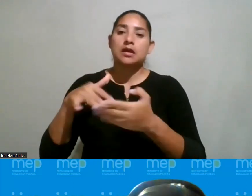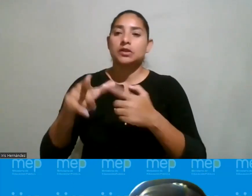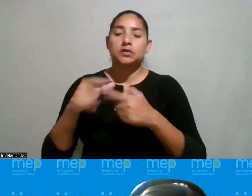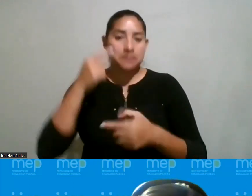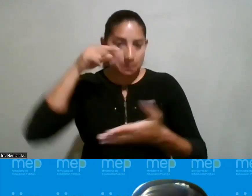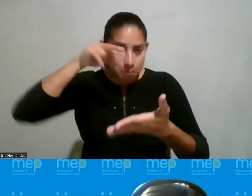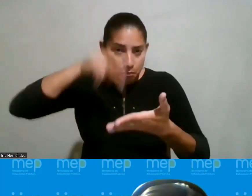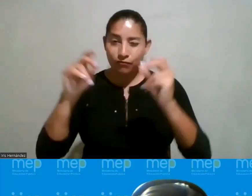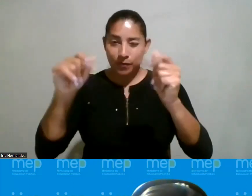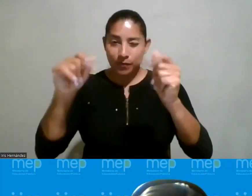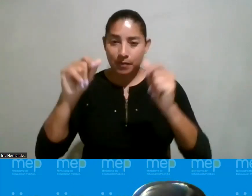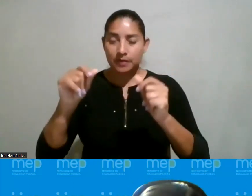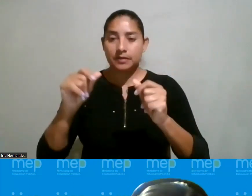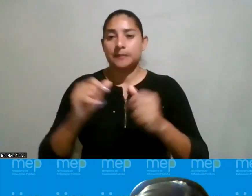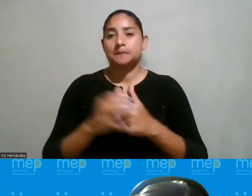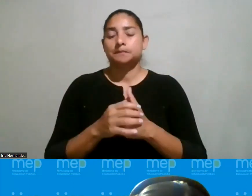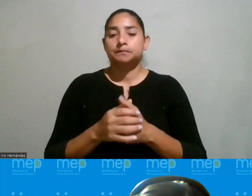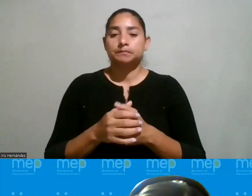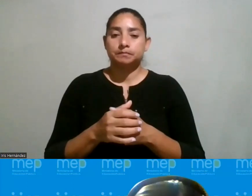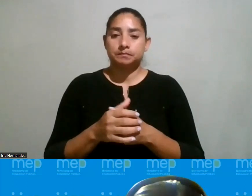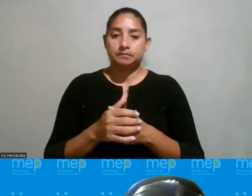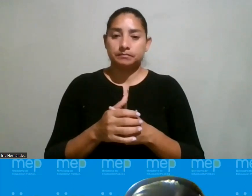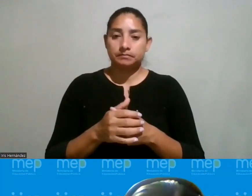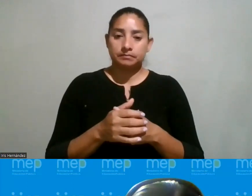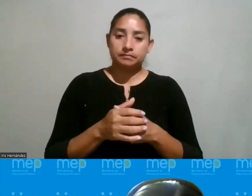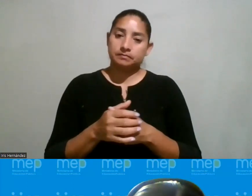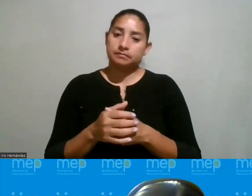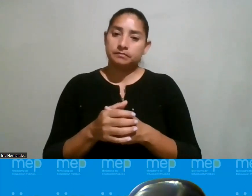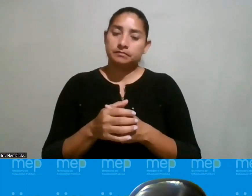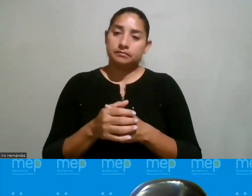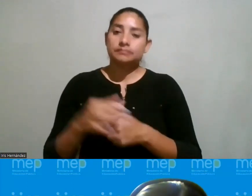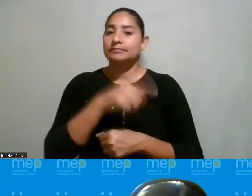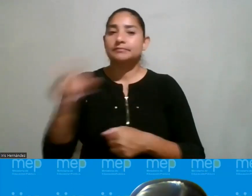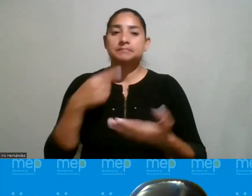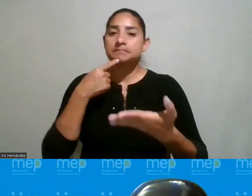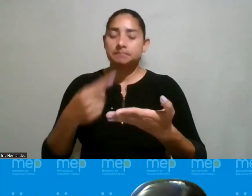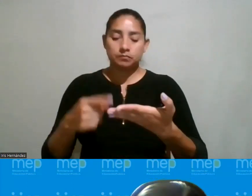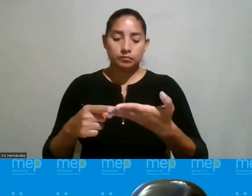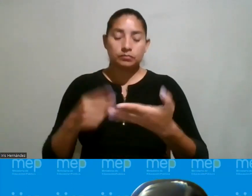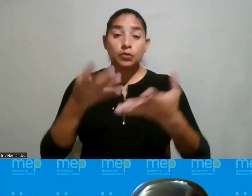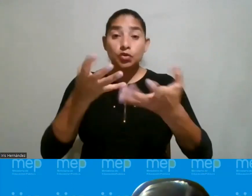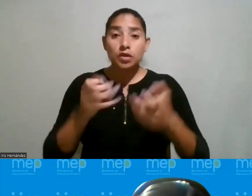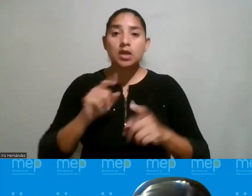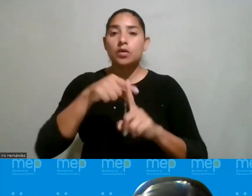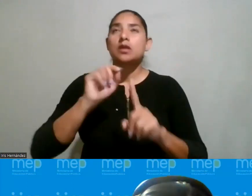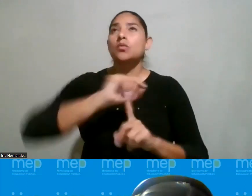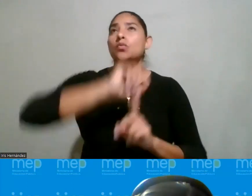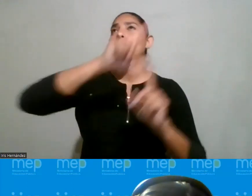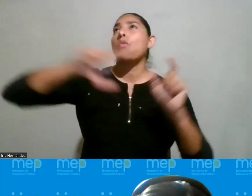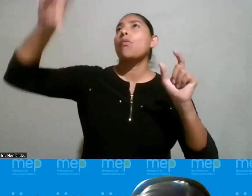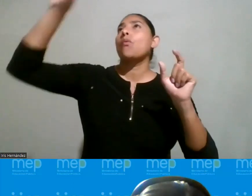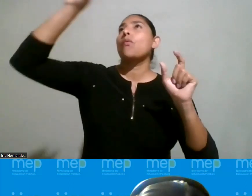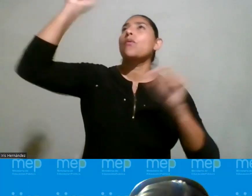leerlo así rápidamente pero no quiero que se me pase el espacio la oportunidad ella decía yo quiero ir a la luna algún día